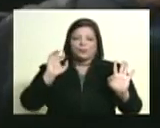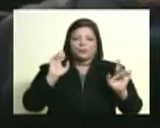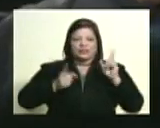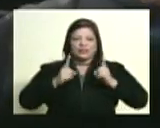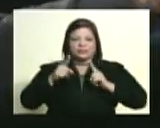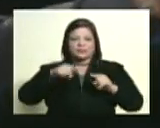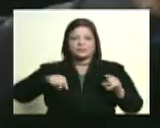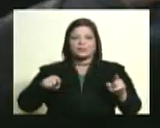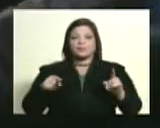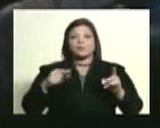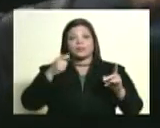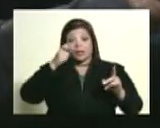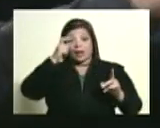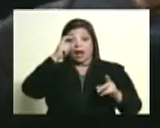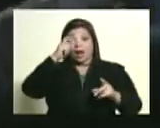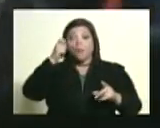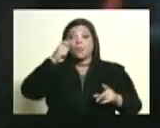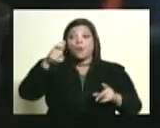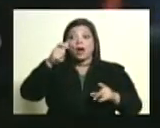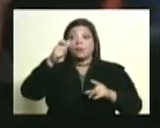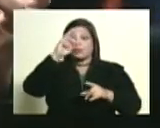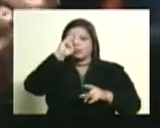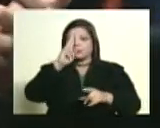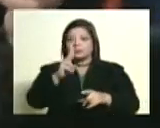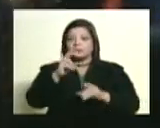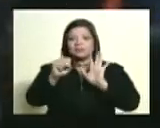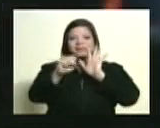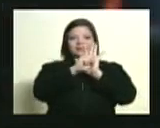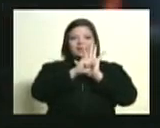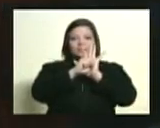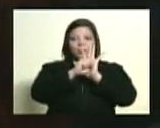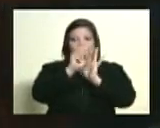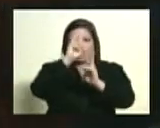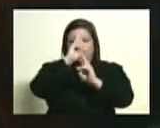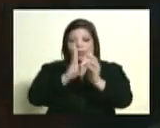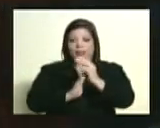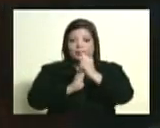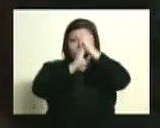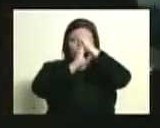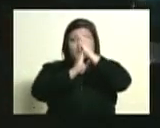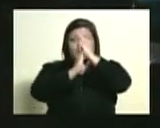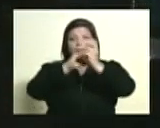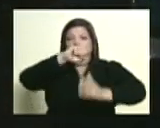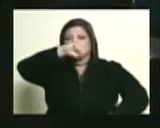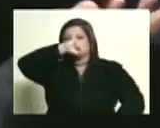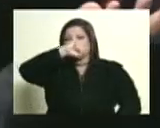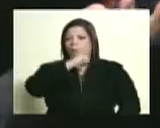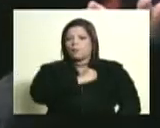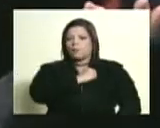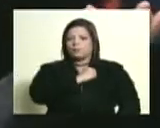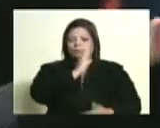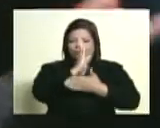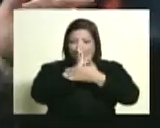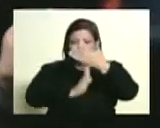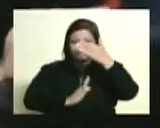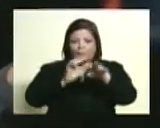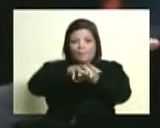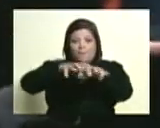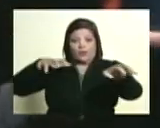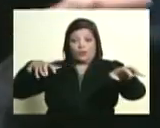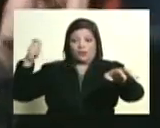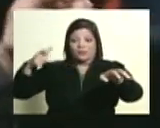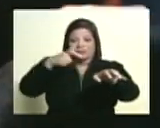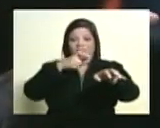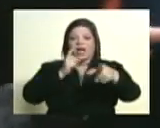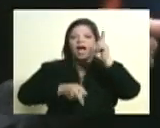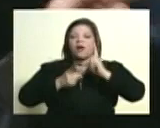Porque como el pueblo lo admira, lo sigue, es un símbolo, y es una referencia entrañable para los humildes, para la mayoría, y entonces hay